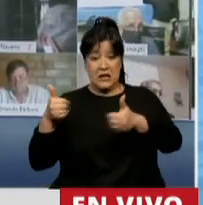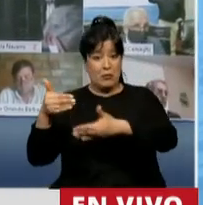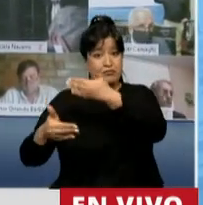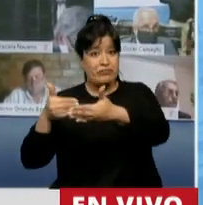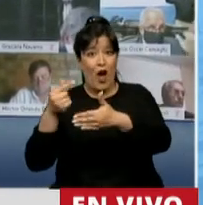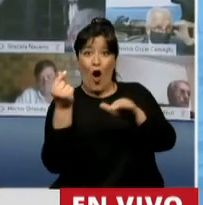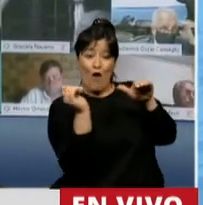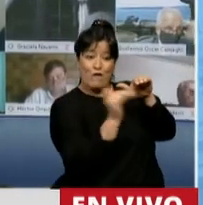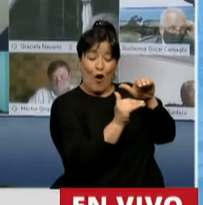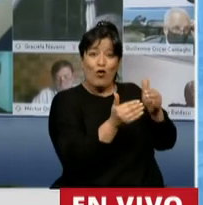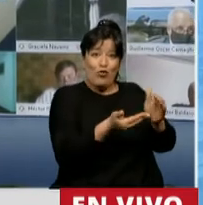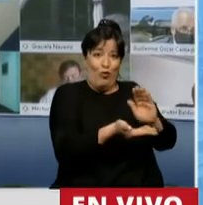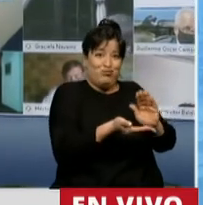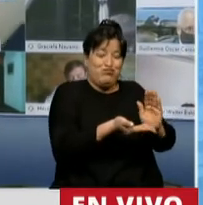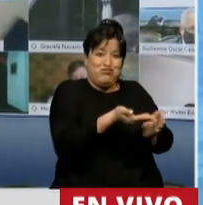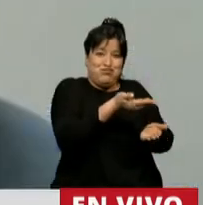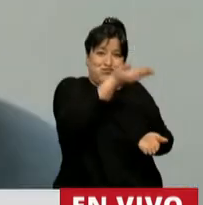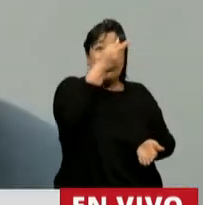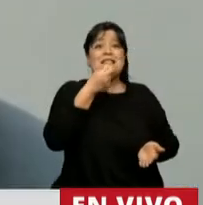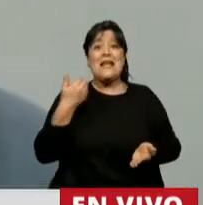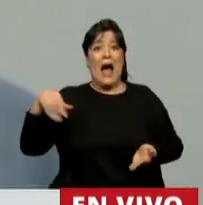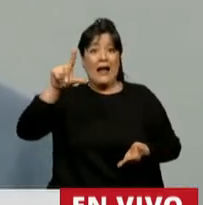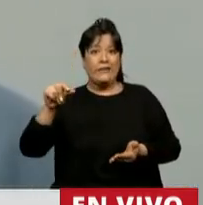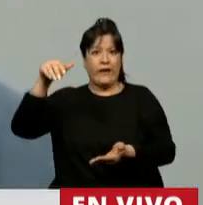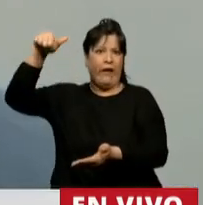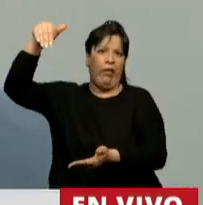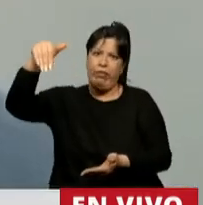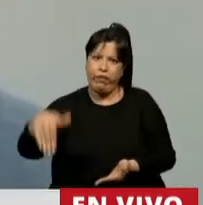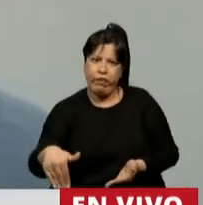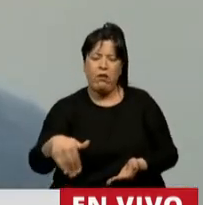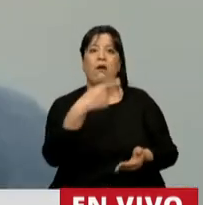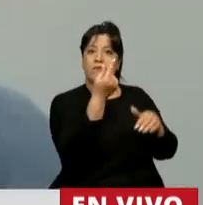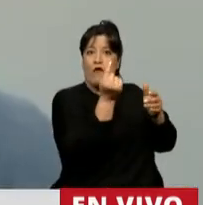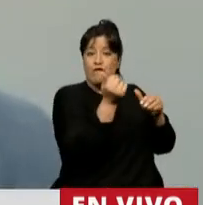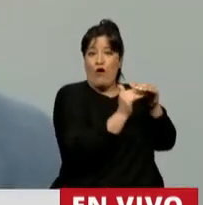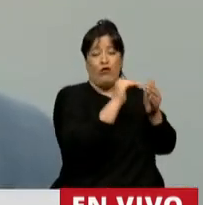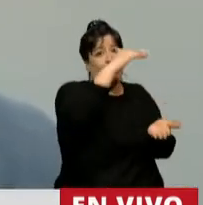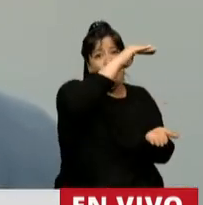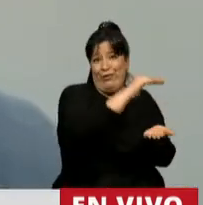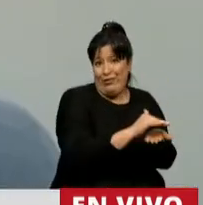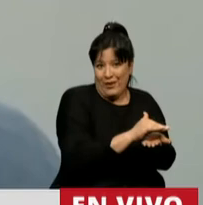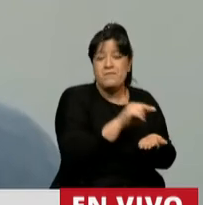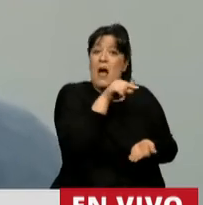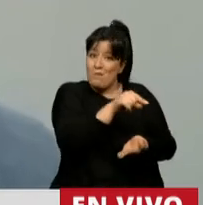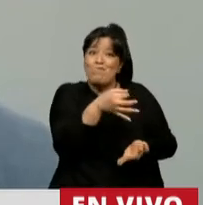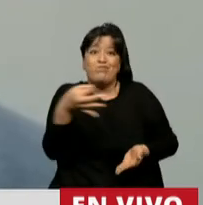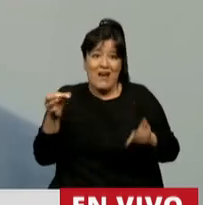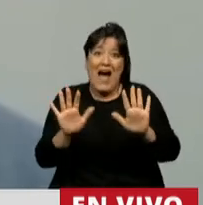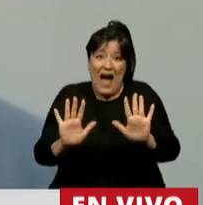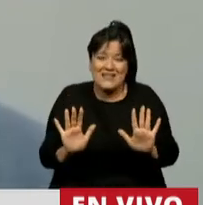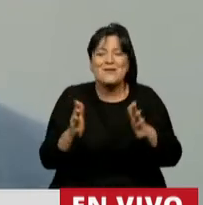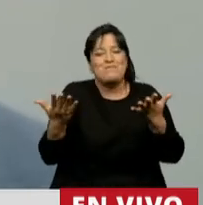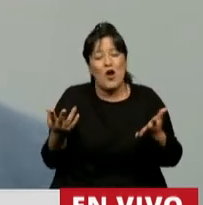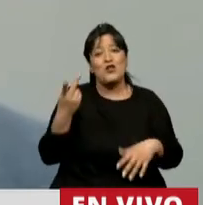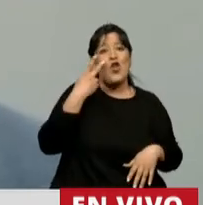fondo de garantía sube y si a la Argentina le va mal, al fondo de garantía baja. Y eso fue lo que pasó. Por algo, entre el